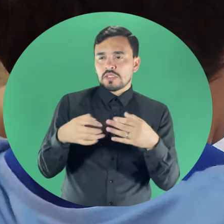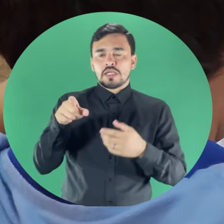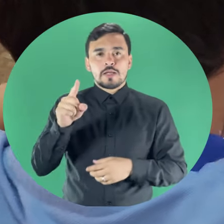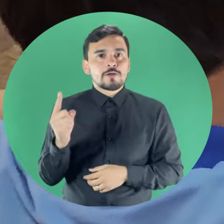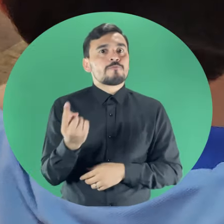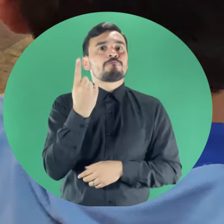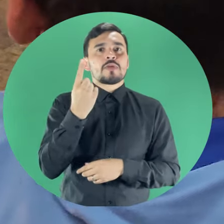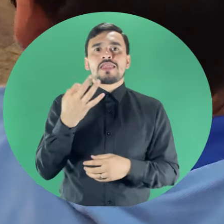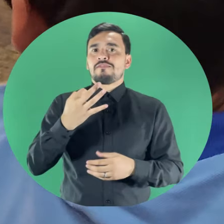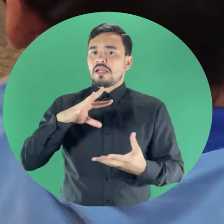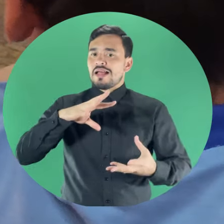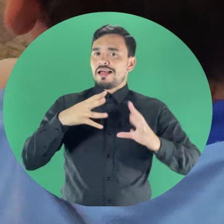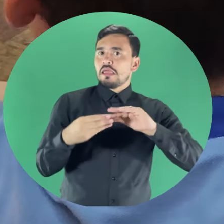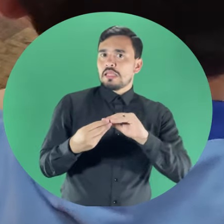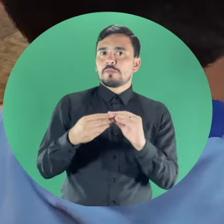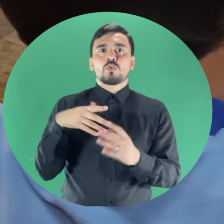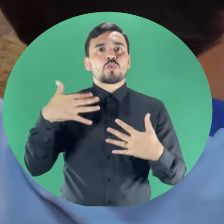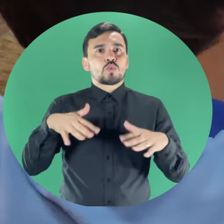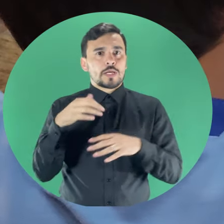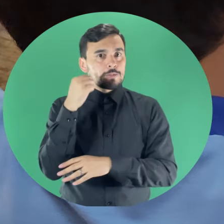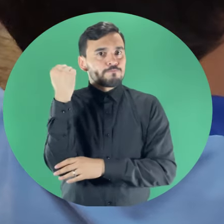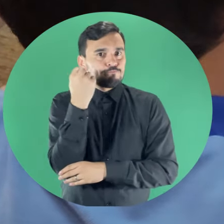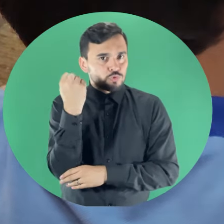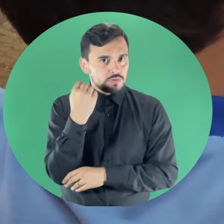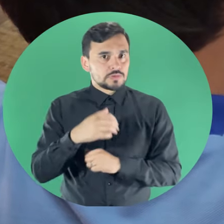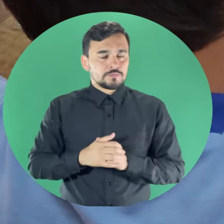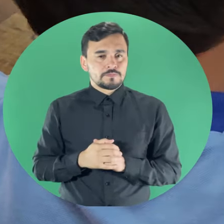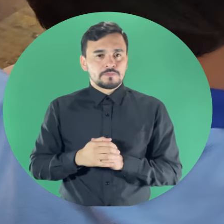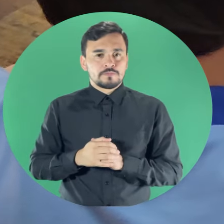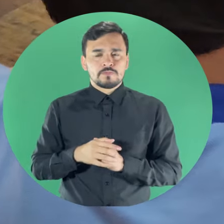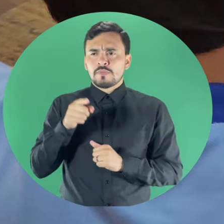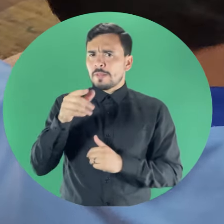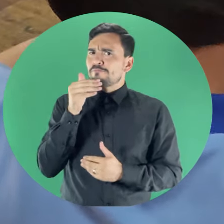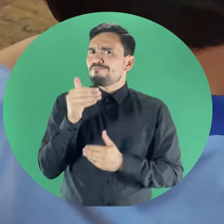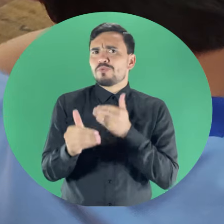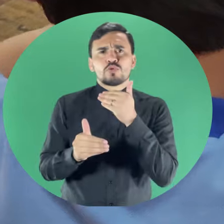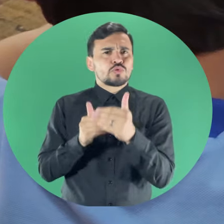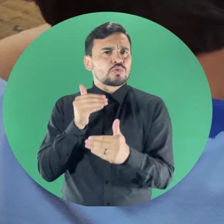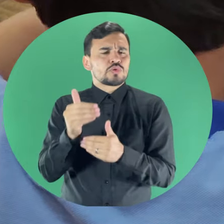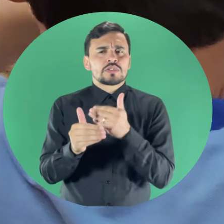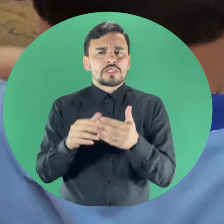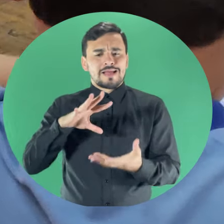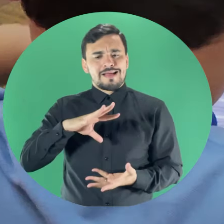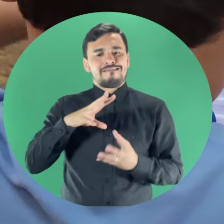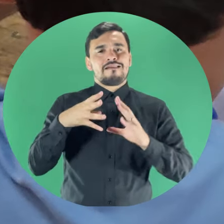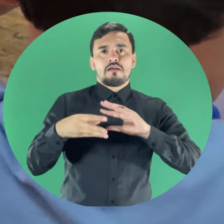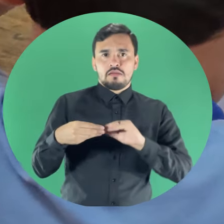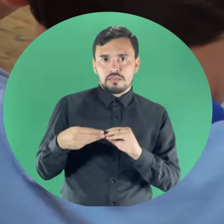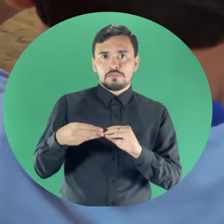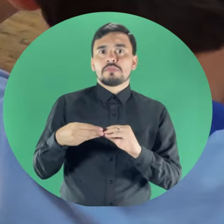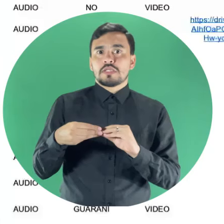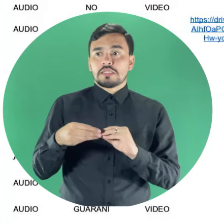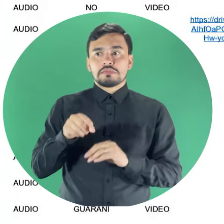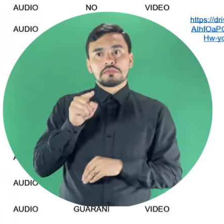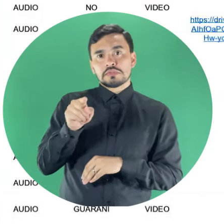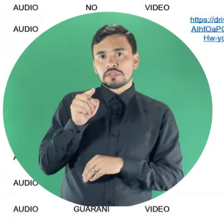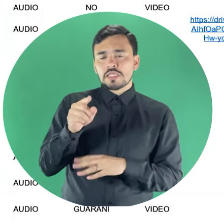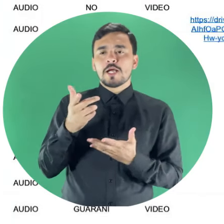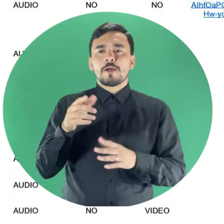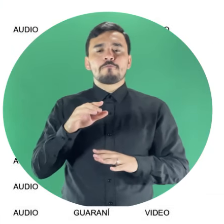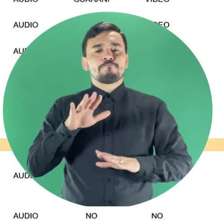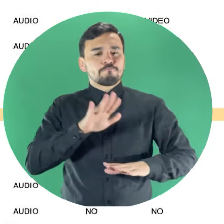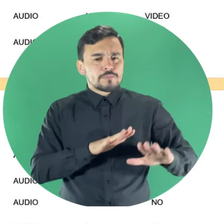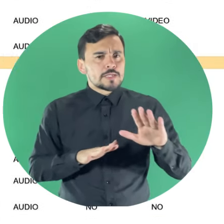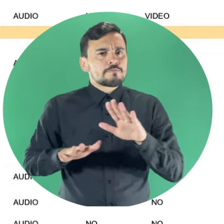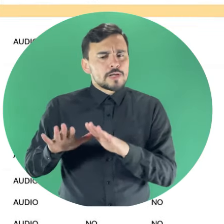una primera adaptación sumamente importante que hacer. Fue todo el proceso de adaptación donde se